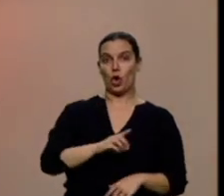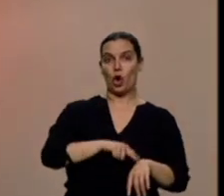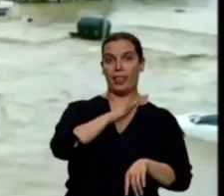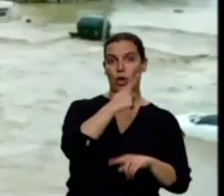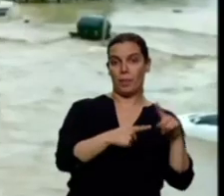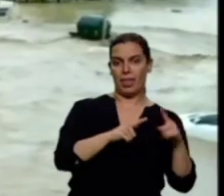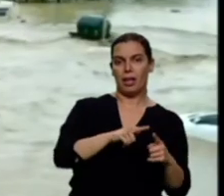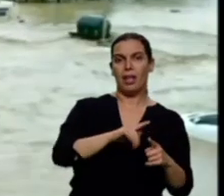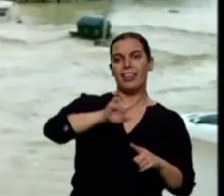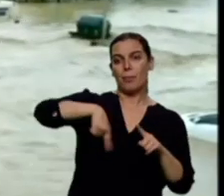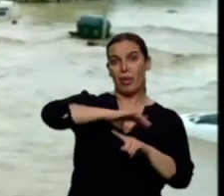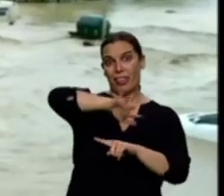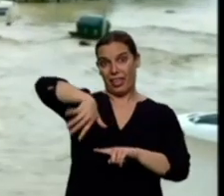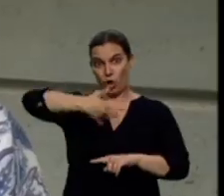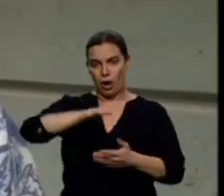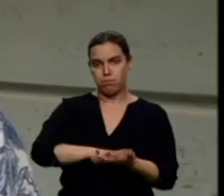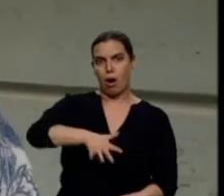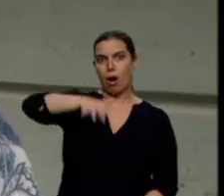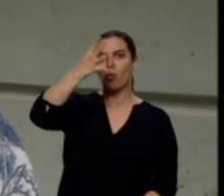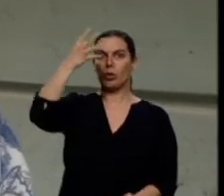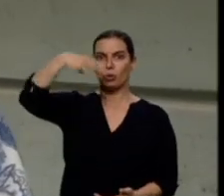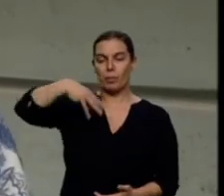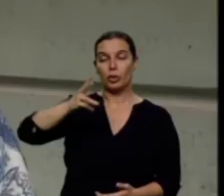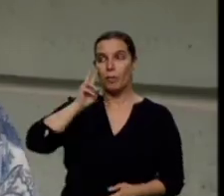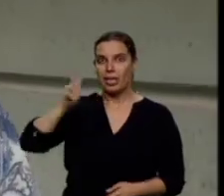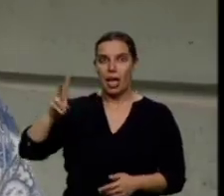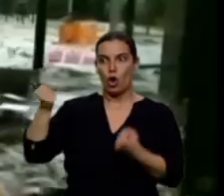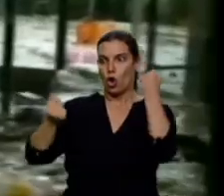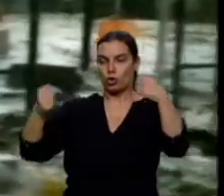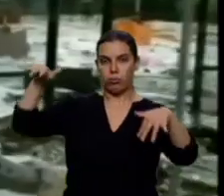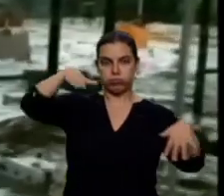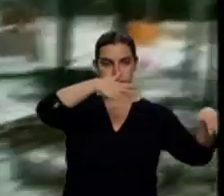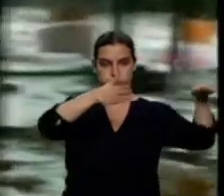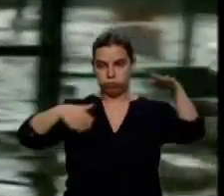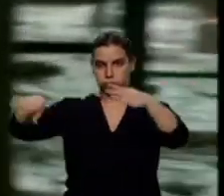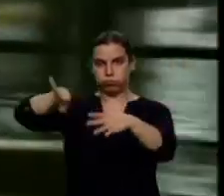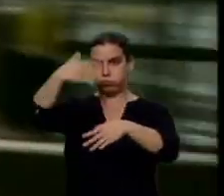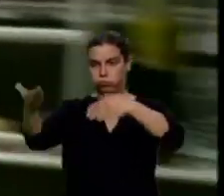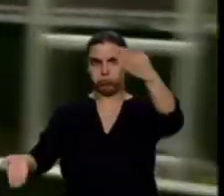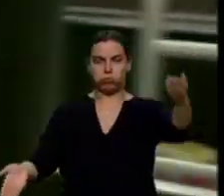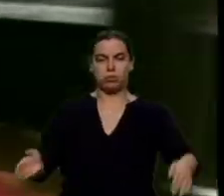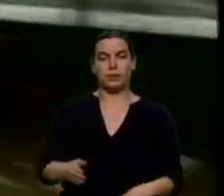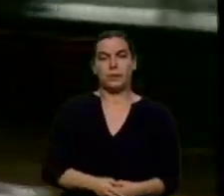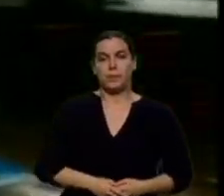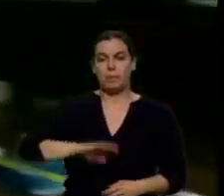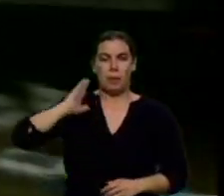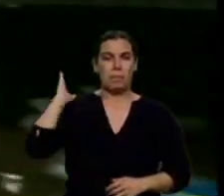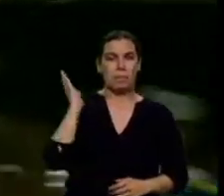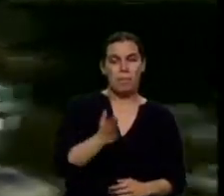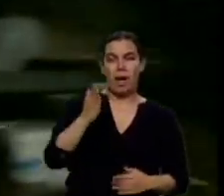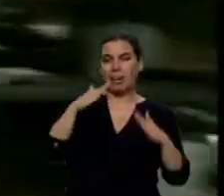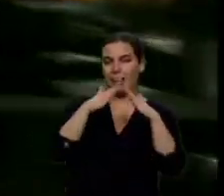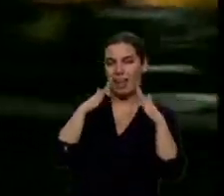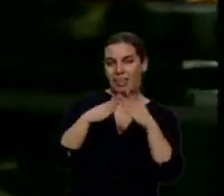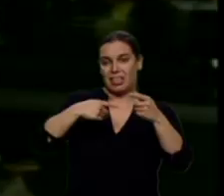horas después. Empezaron a volar coches por todos los lados, a caerse al cauce. Los daños por inundaciones en casas y comercios han sido